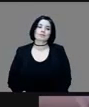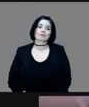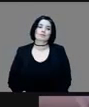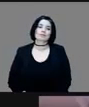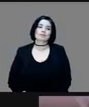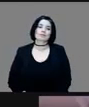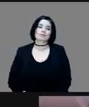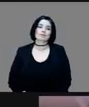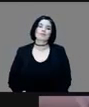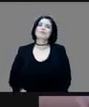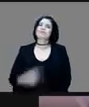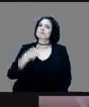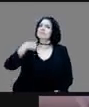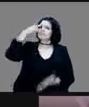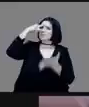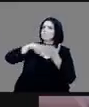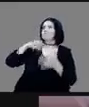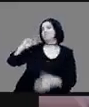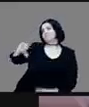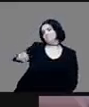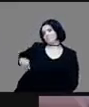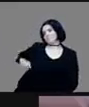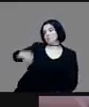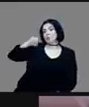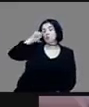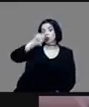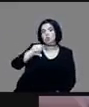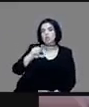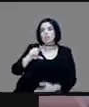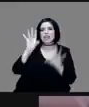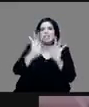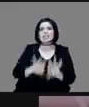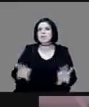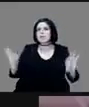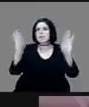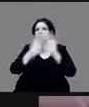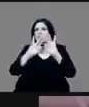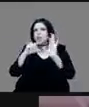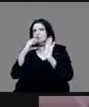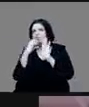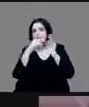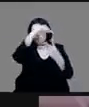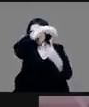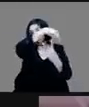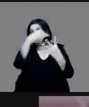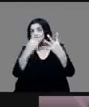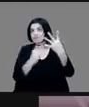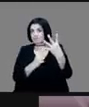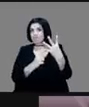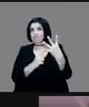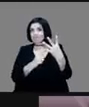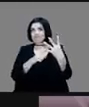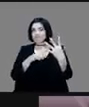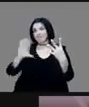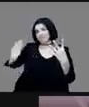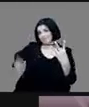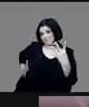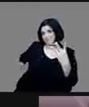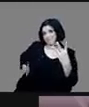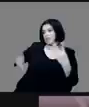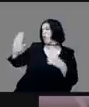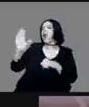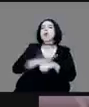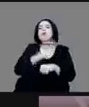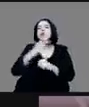que usted hace énfasis en estos cuatro elementos o cuatro características de la conquista, la